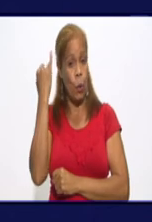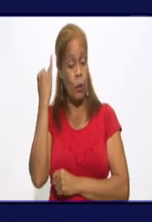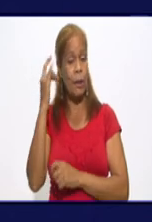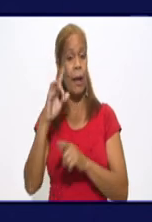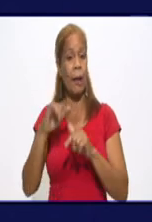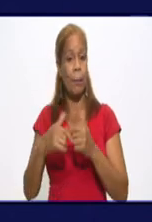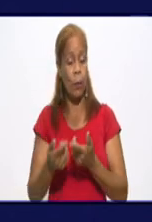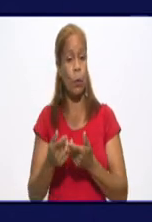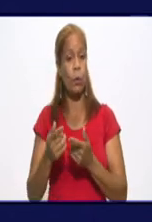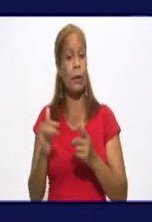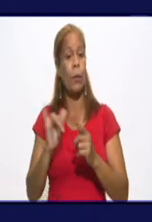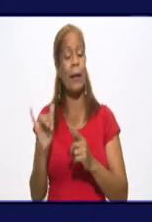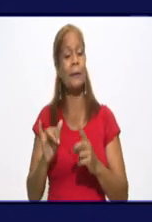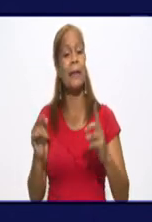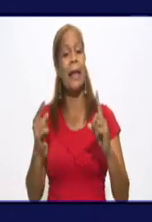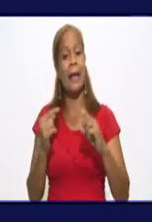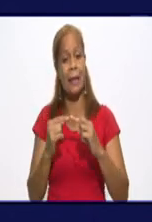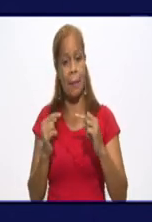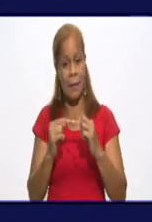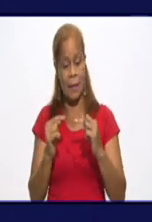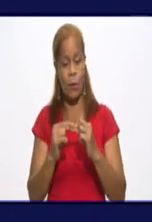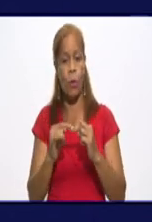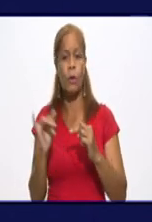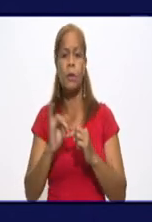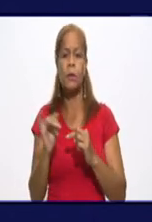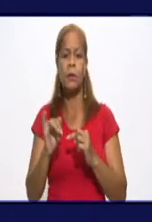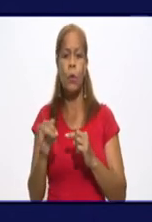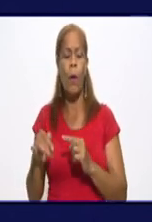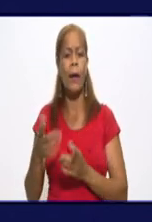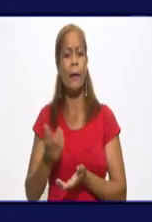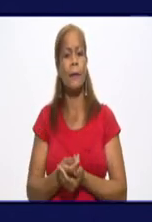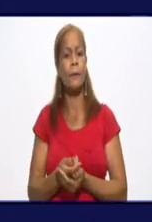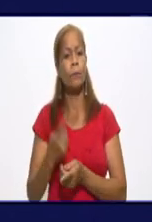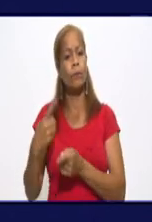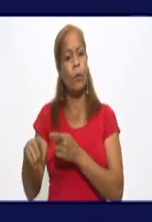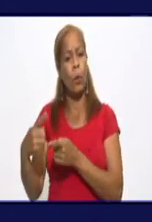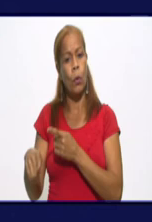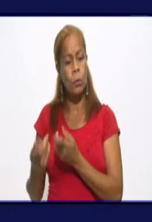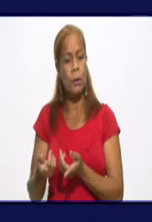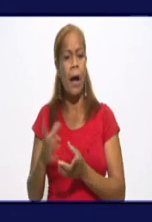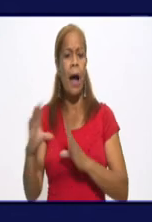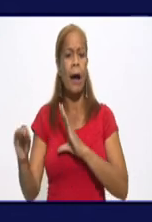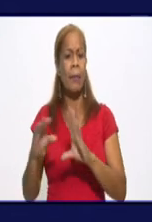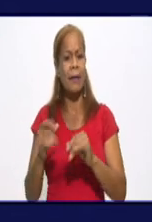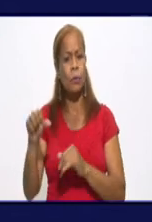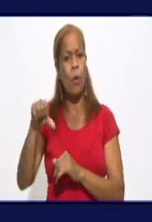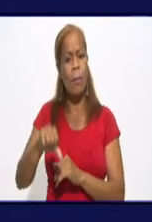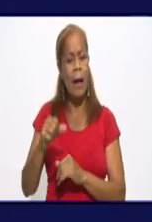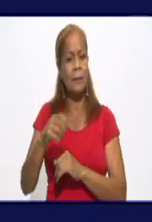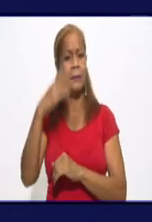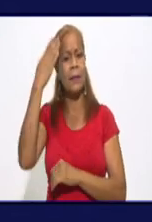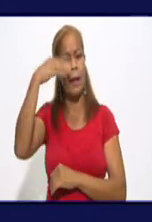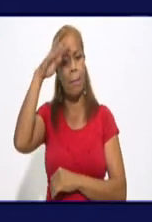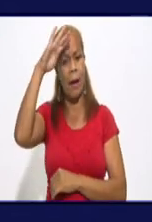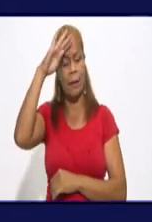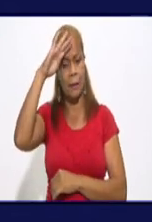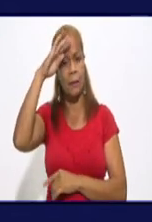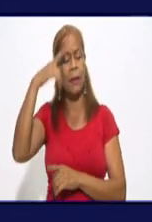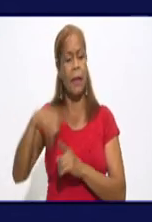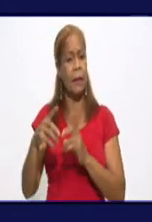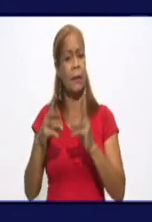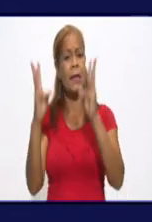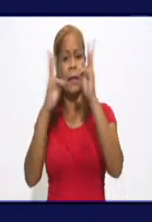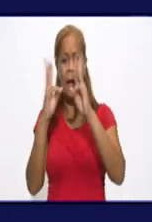vías, desde el punto de vista ideológico, la propia campaña de crédito a la revolución, a sus dirigentes a todos los niveles en las redes sociales.